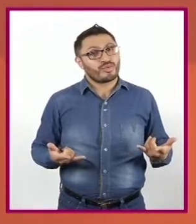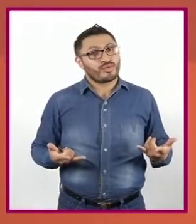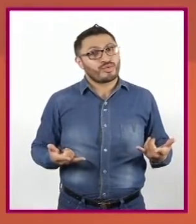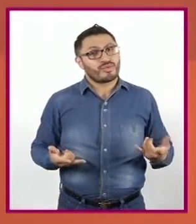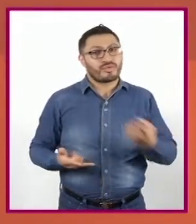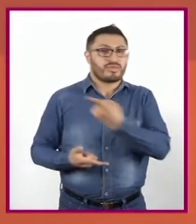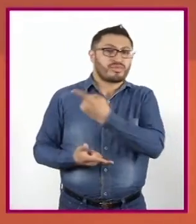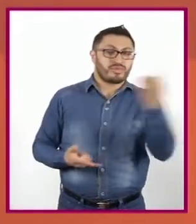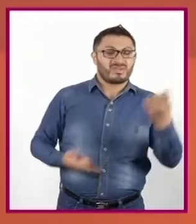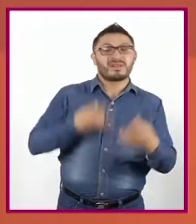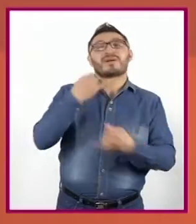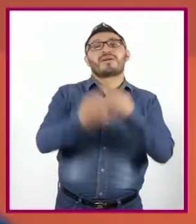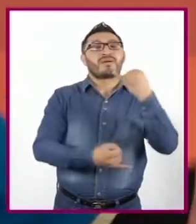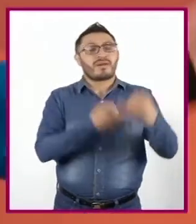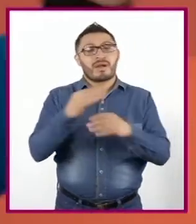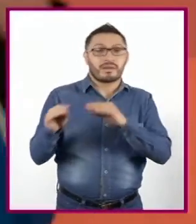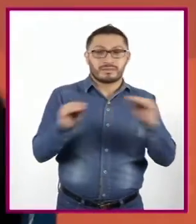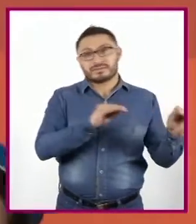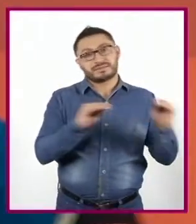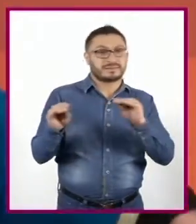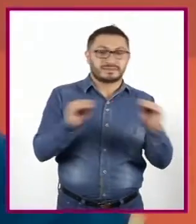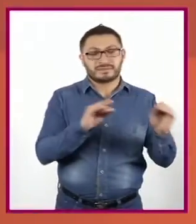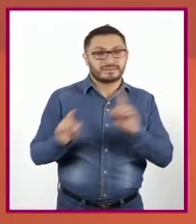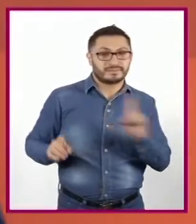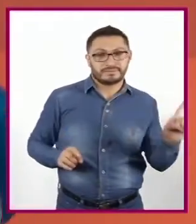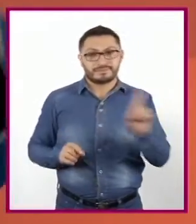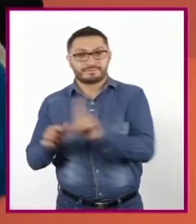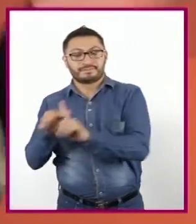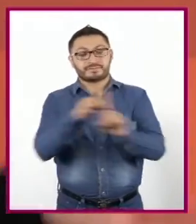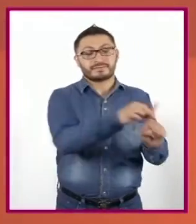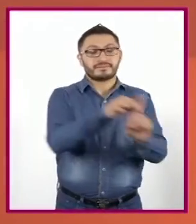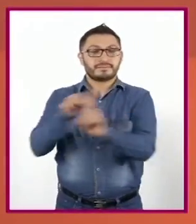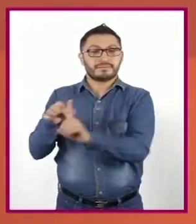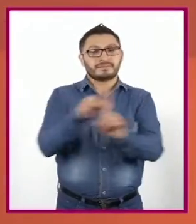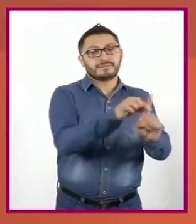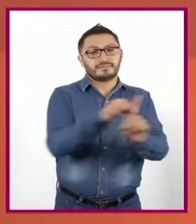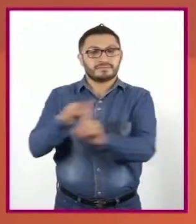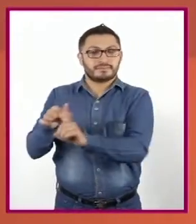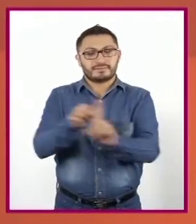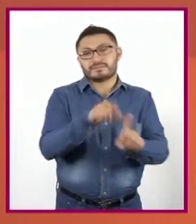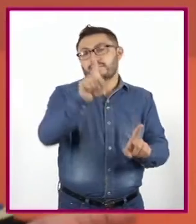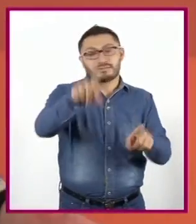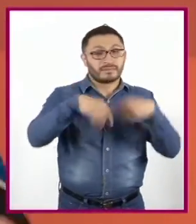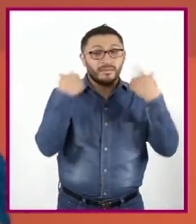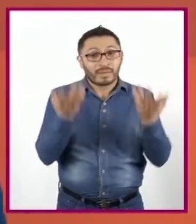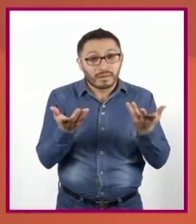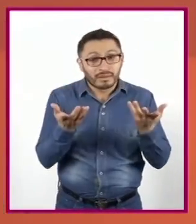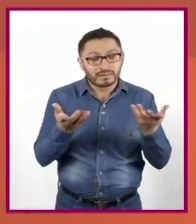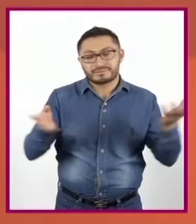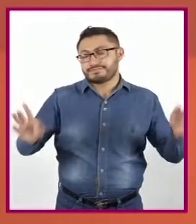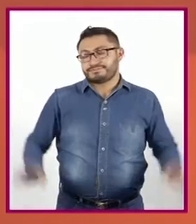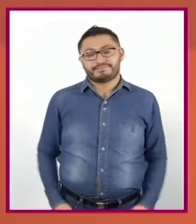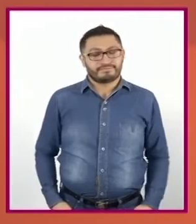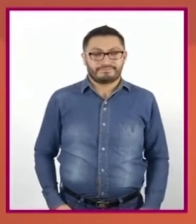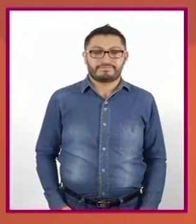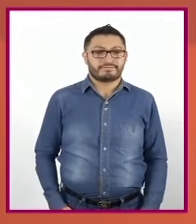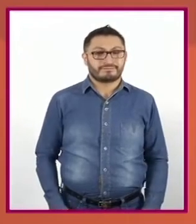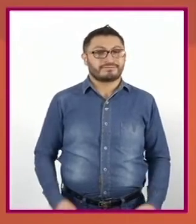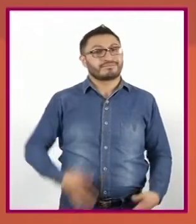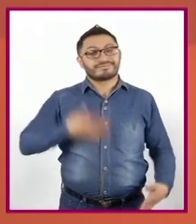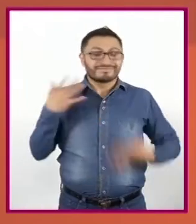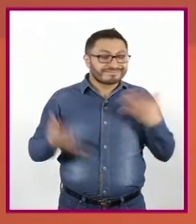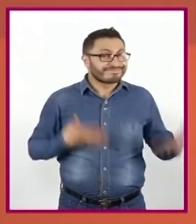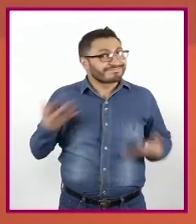Ustedes van a jugar a moverme de lugares Como ustedes quieran Caramba Que